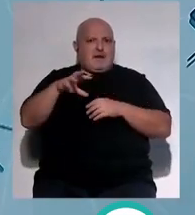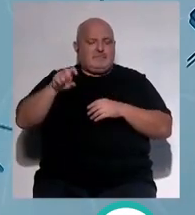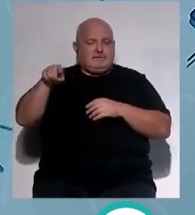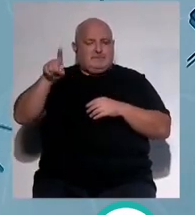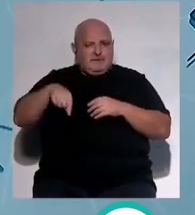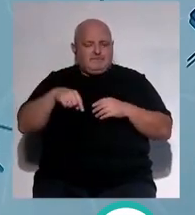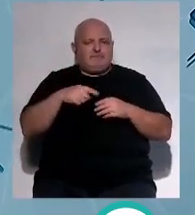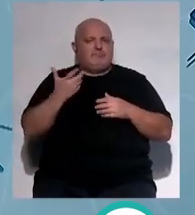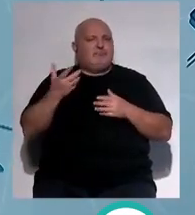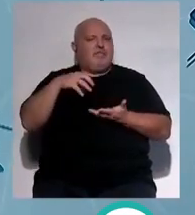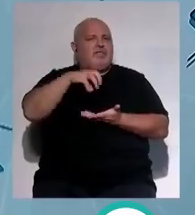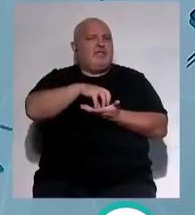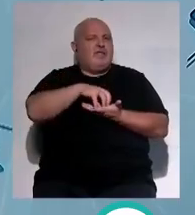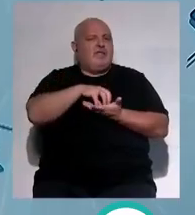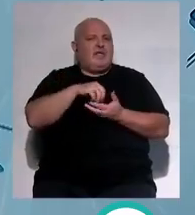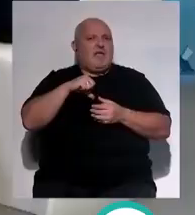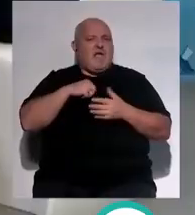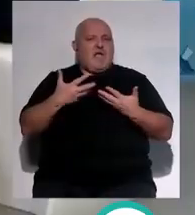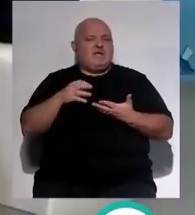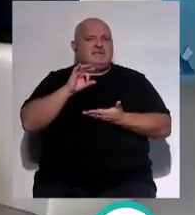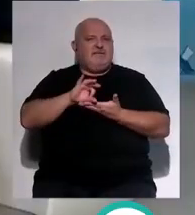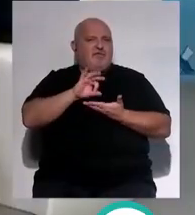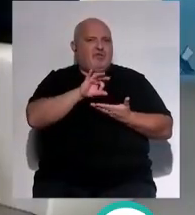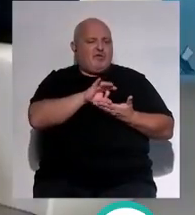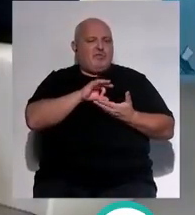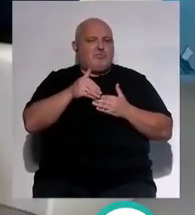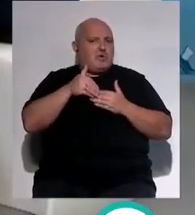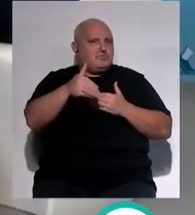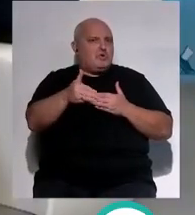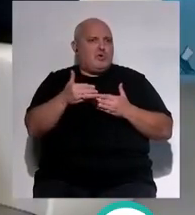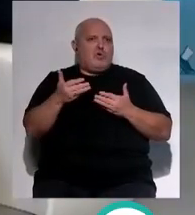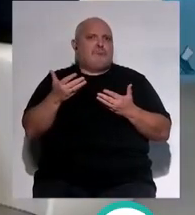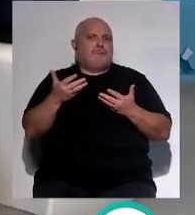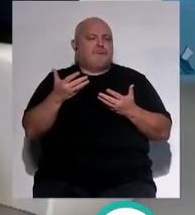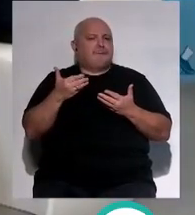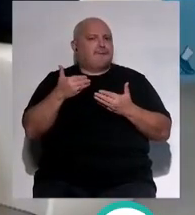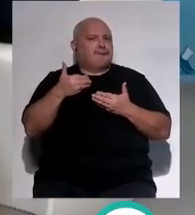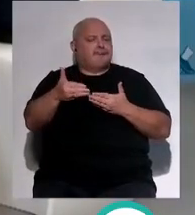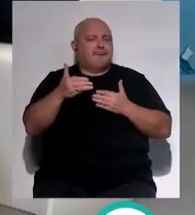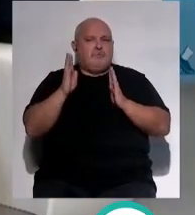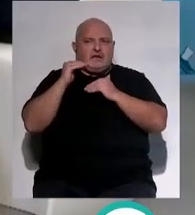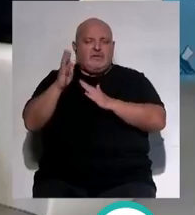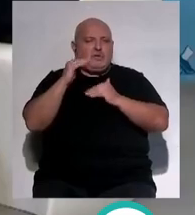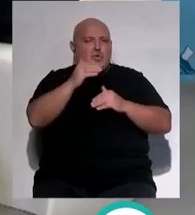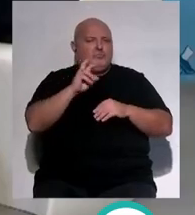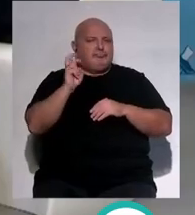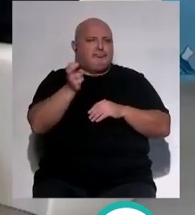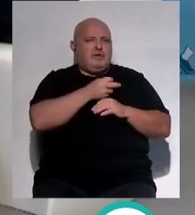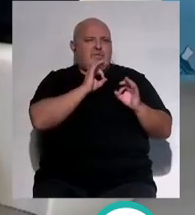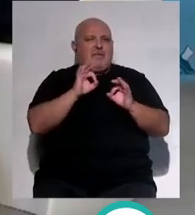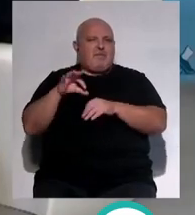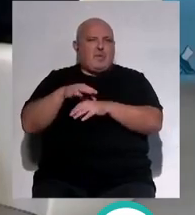es ¿qué centros tenéis en servicio los próximos y qué asistencia estáis prestando en cada